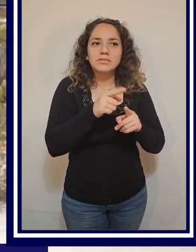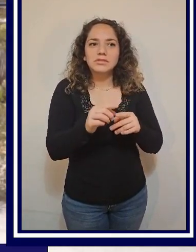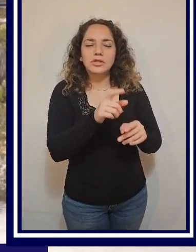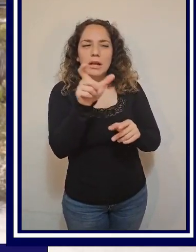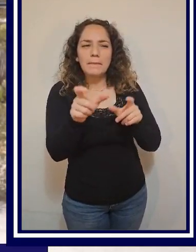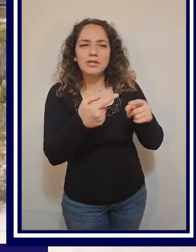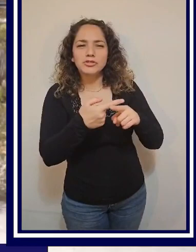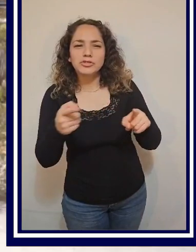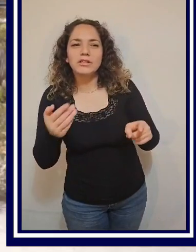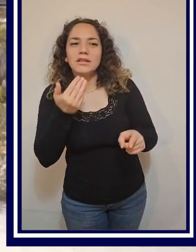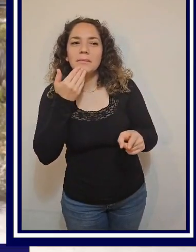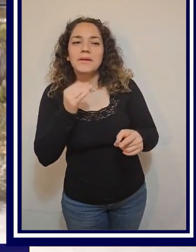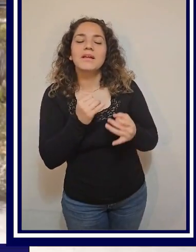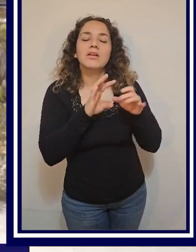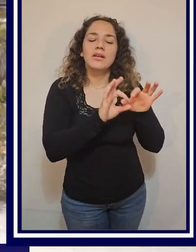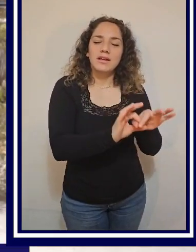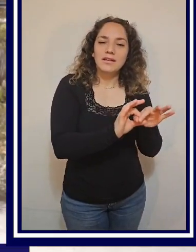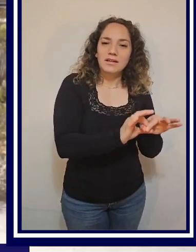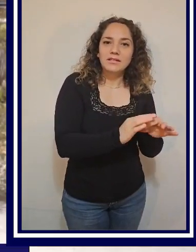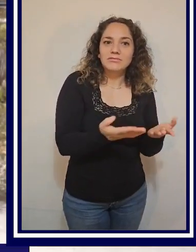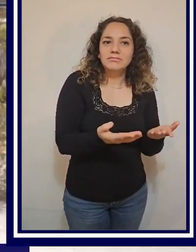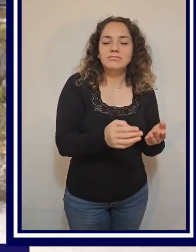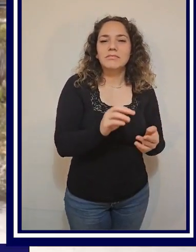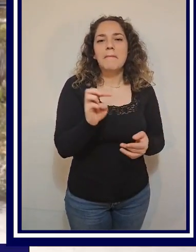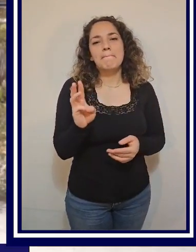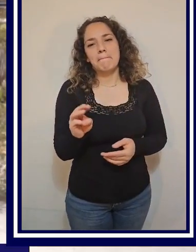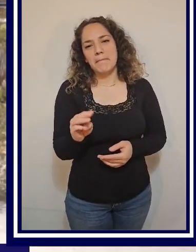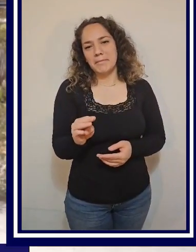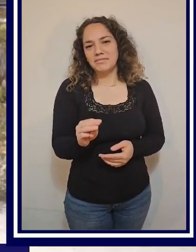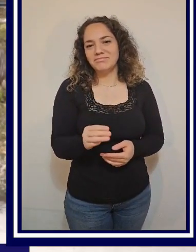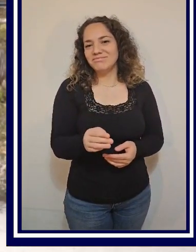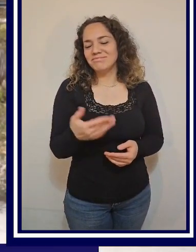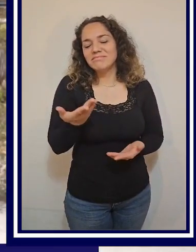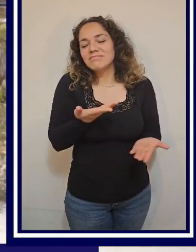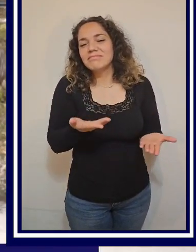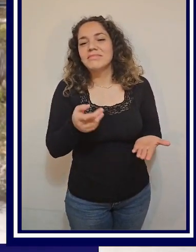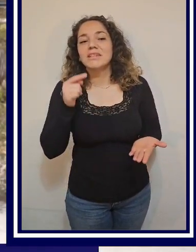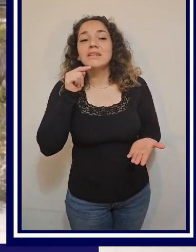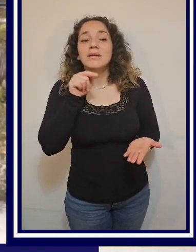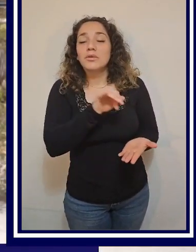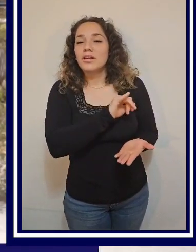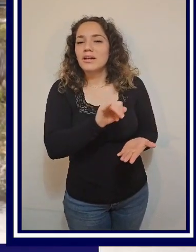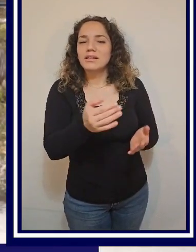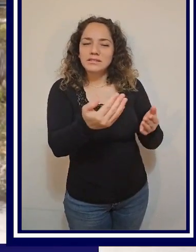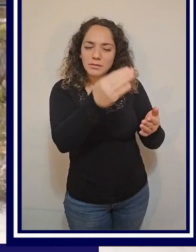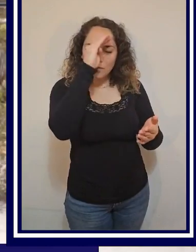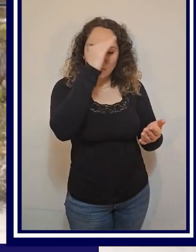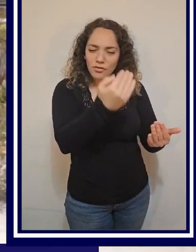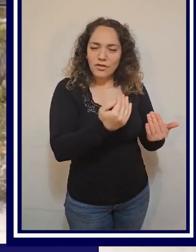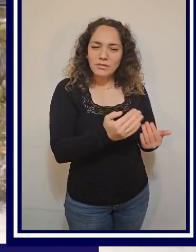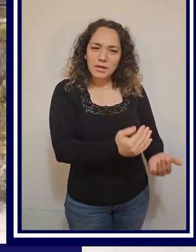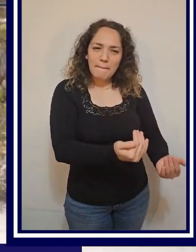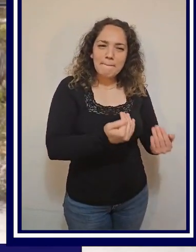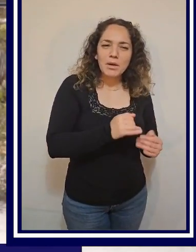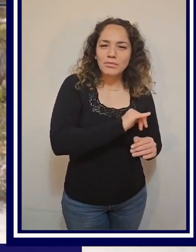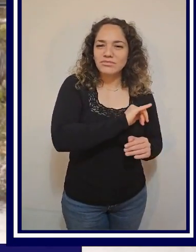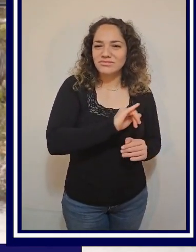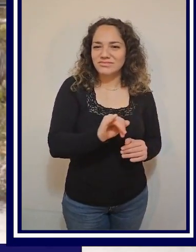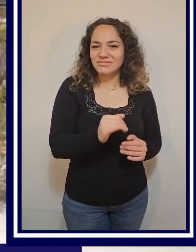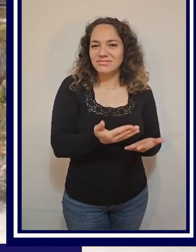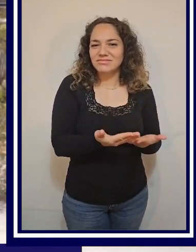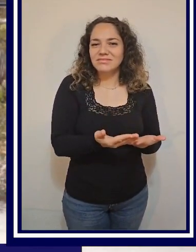a las siguientes personas que les agradecería serían a mi mamá porque realmente ella ha creído en mí, me apoyado,